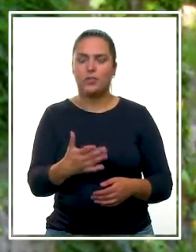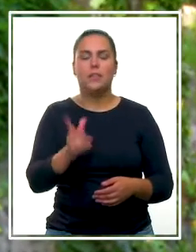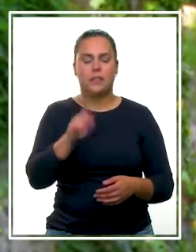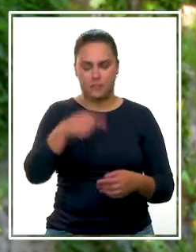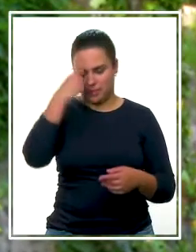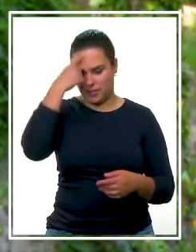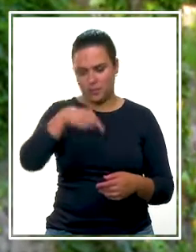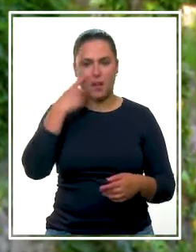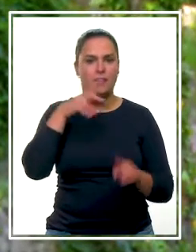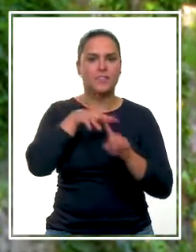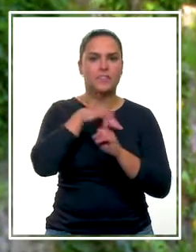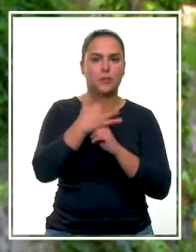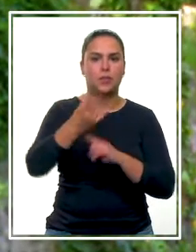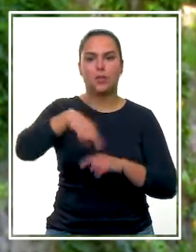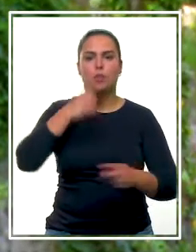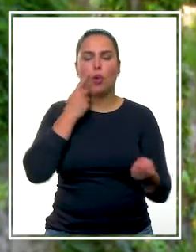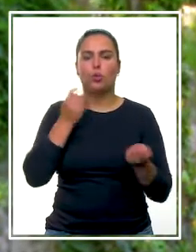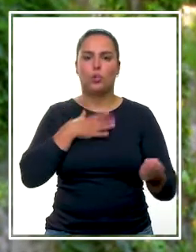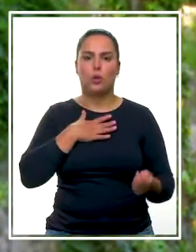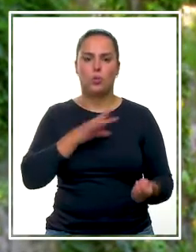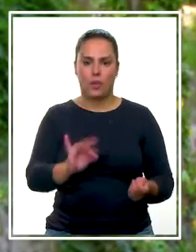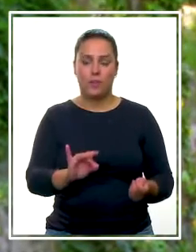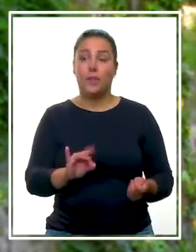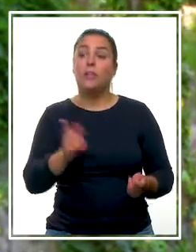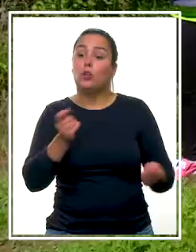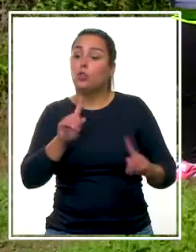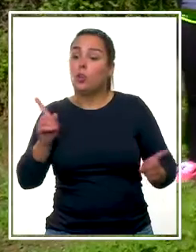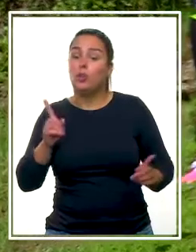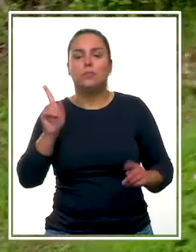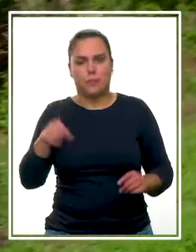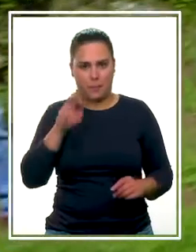que están conscientes de las situaciones que ellos pueden controlar y de las que no pueden controlar.